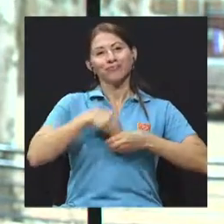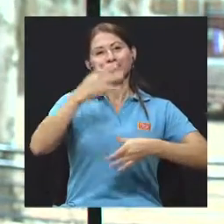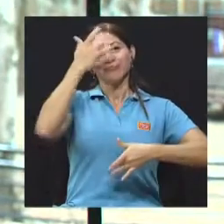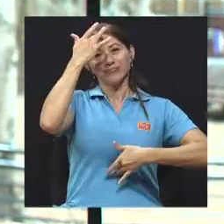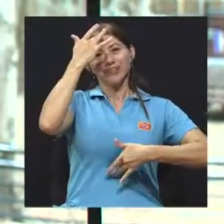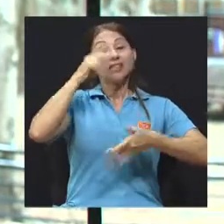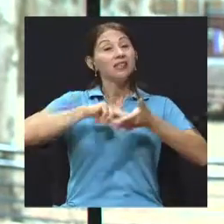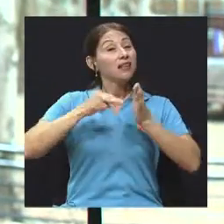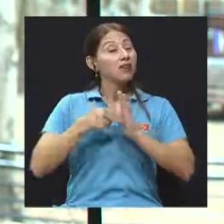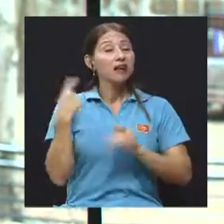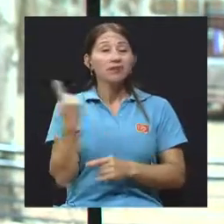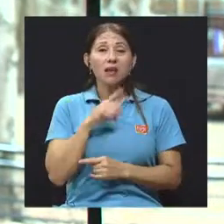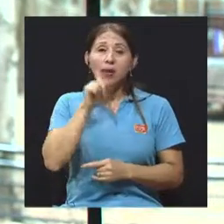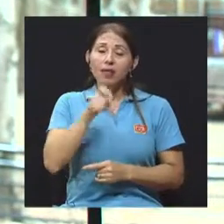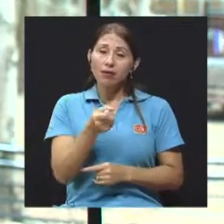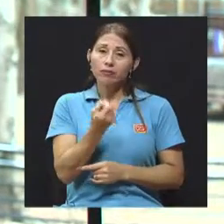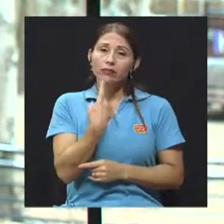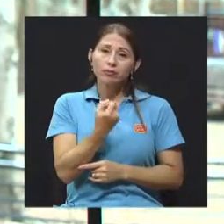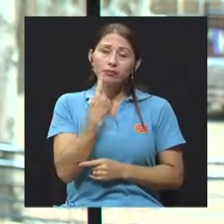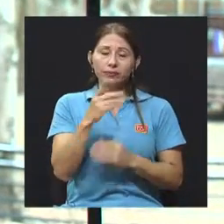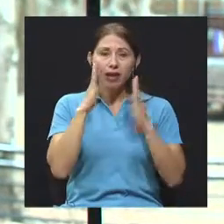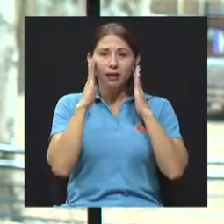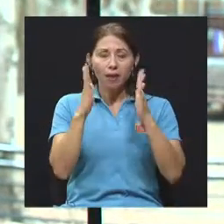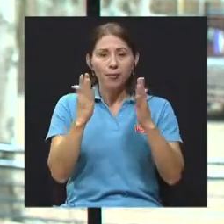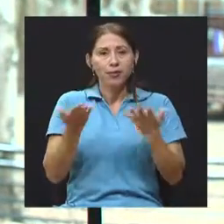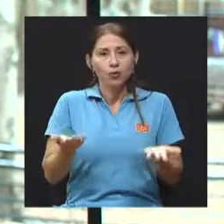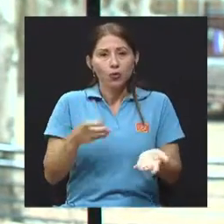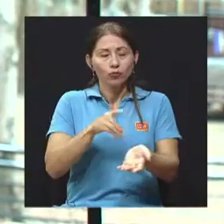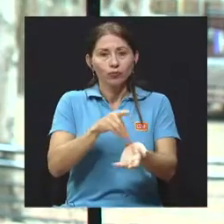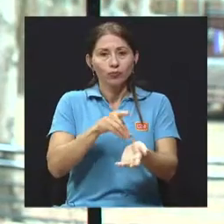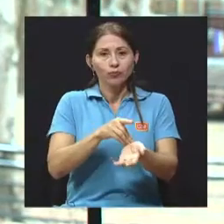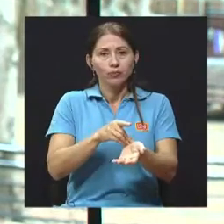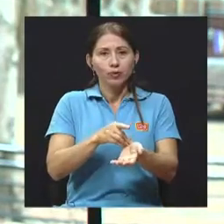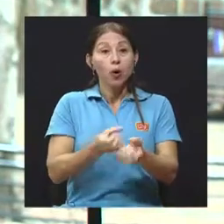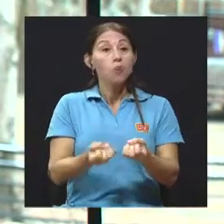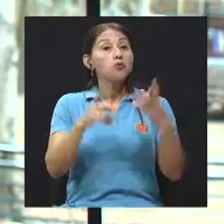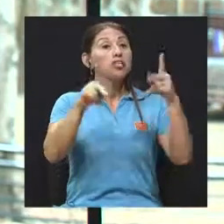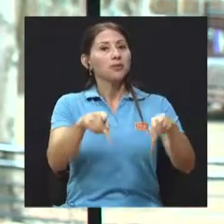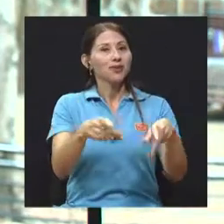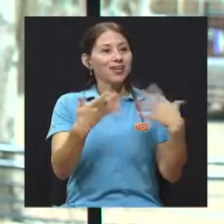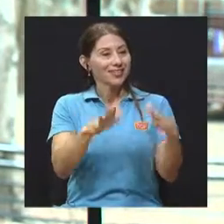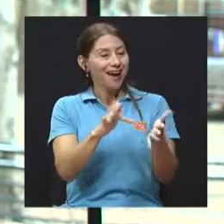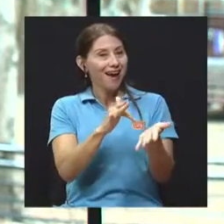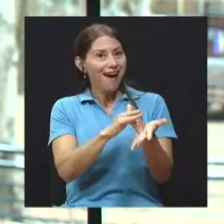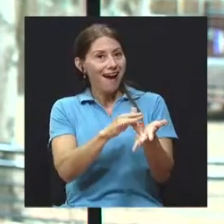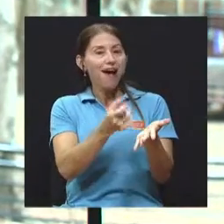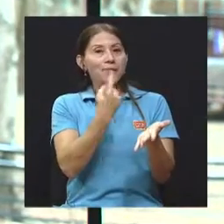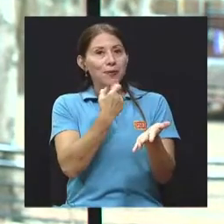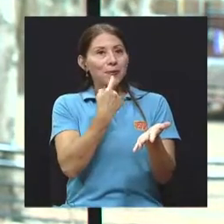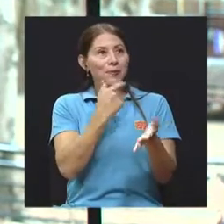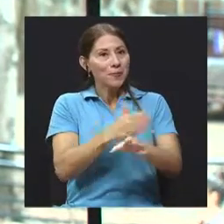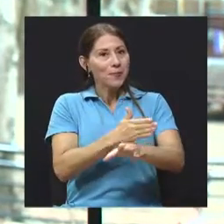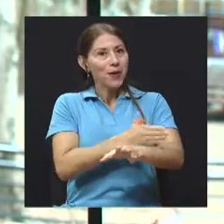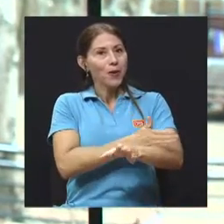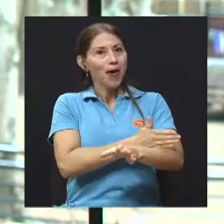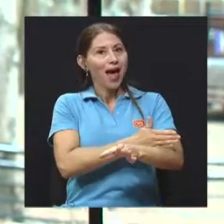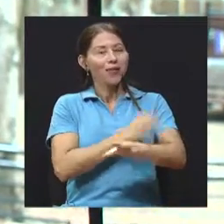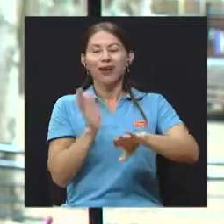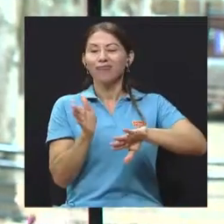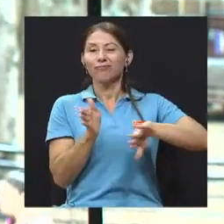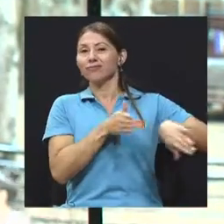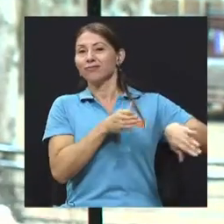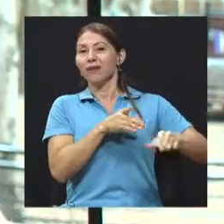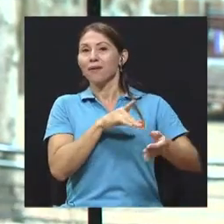estar con tratamiento continuo. La mayoría de pacientes que dejan el tratamiento, cuando ya han mejorado, recaen nuevamente, incluso a veces